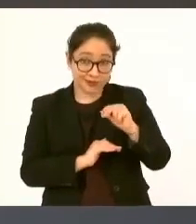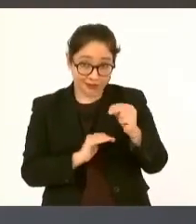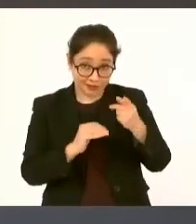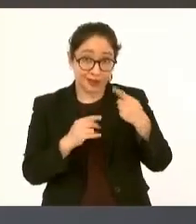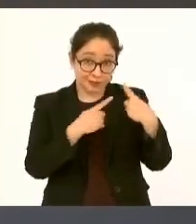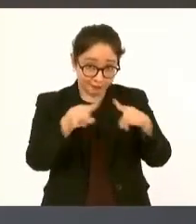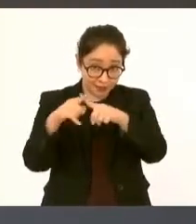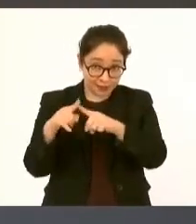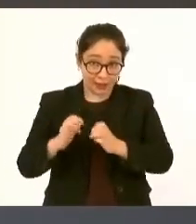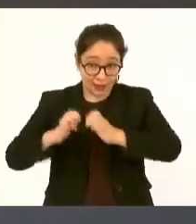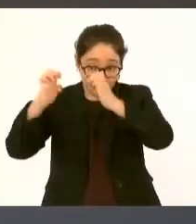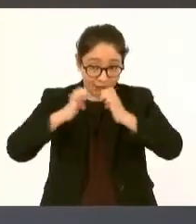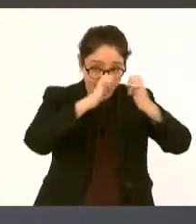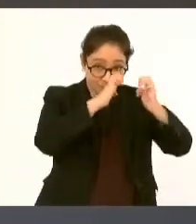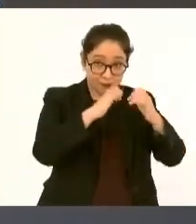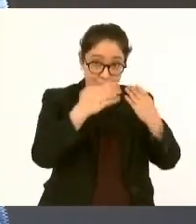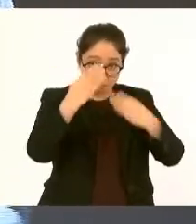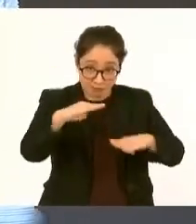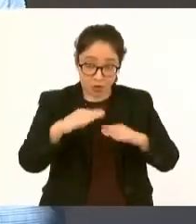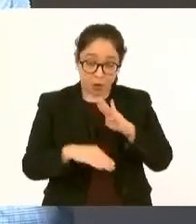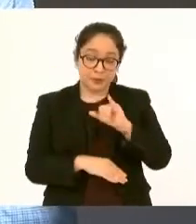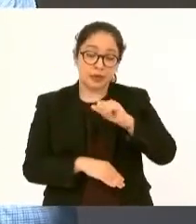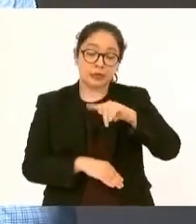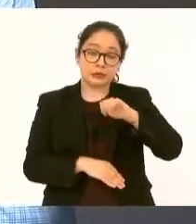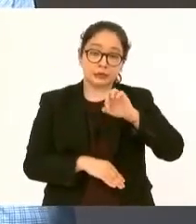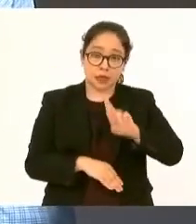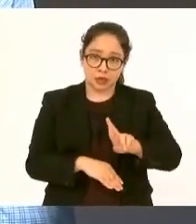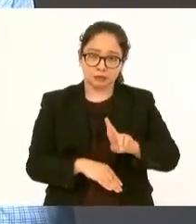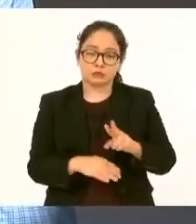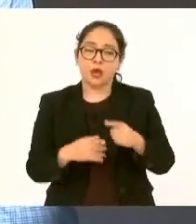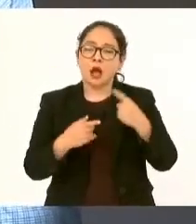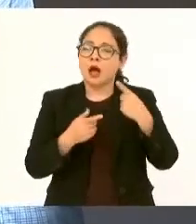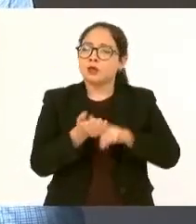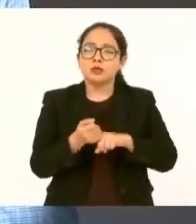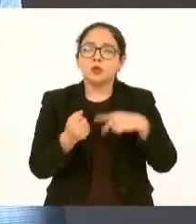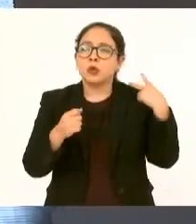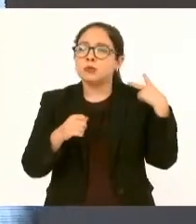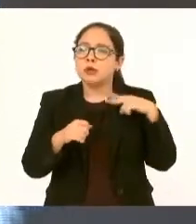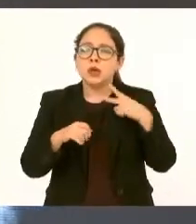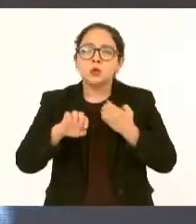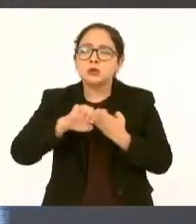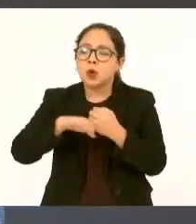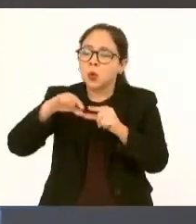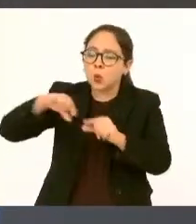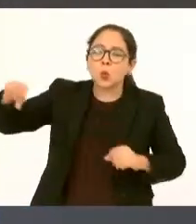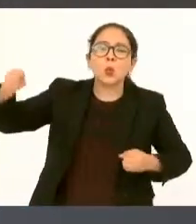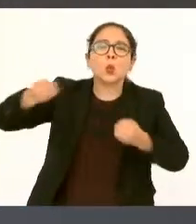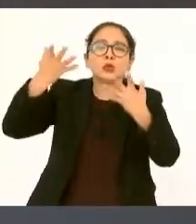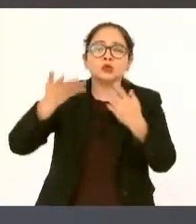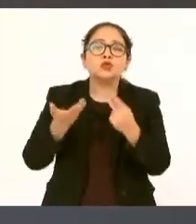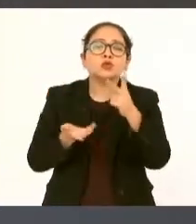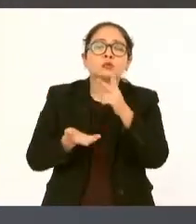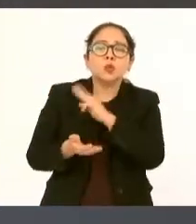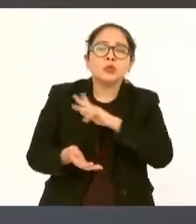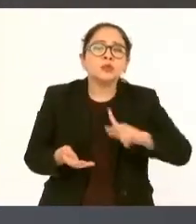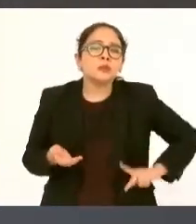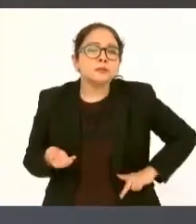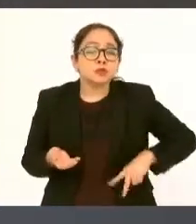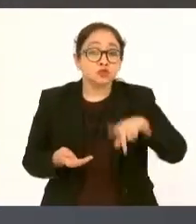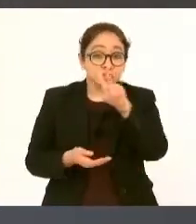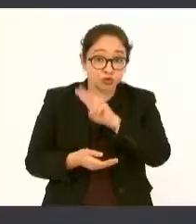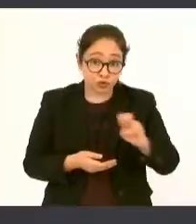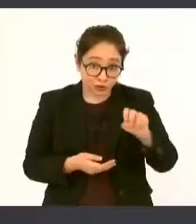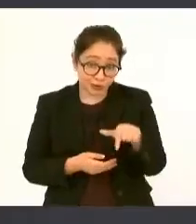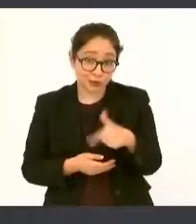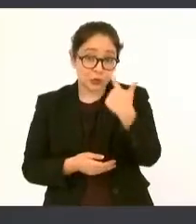doscientos doce municipios es el estado